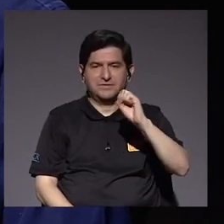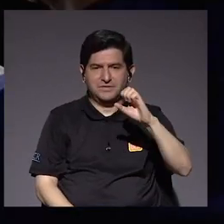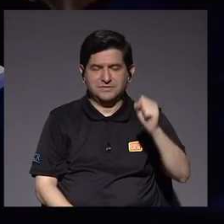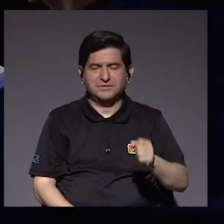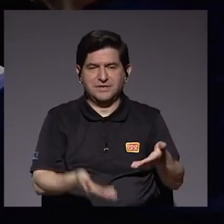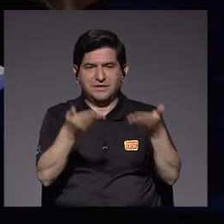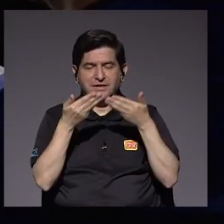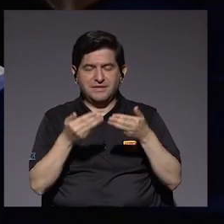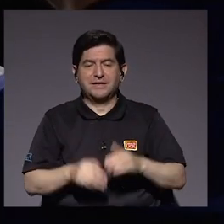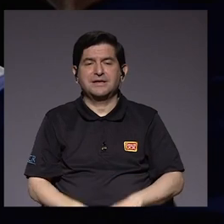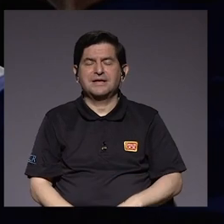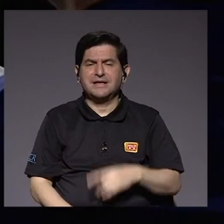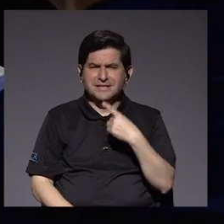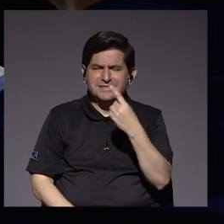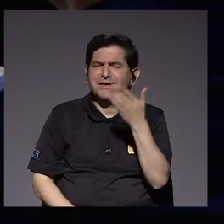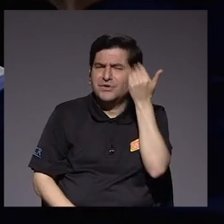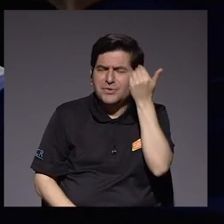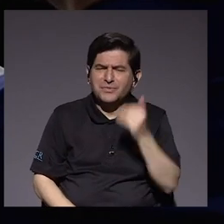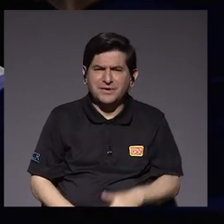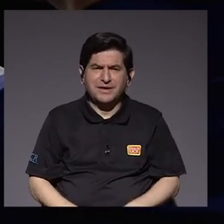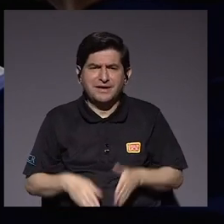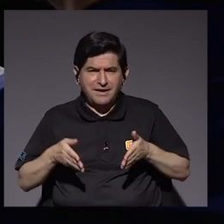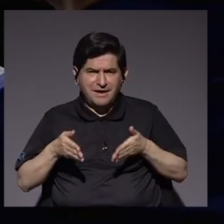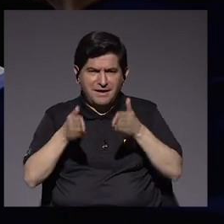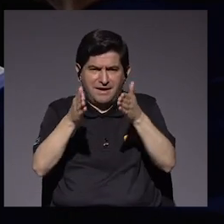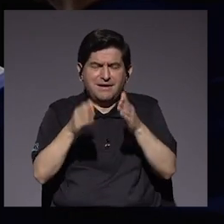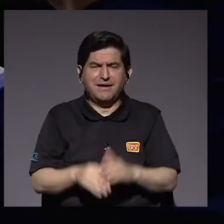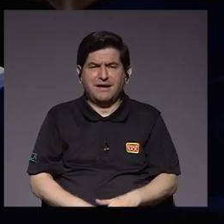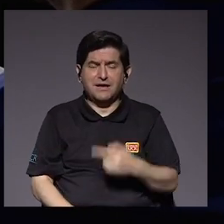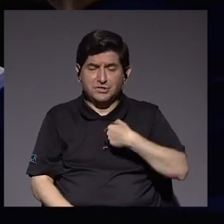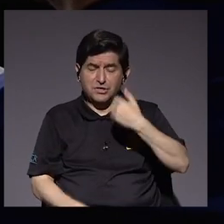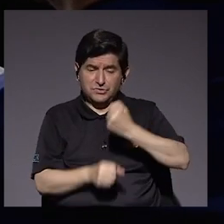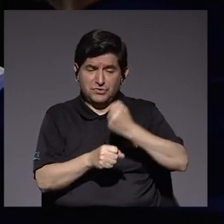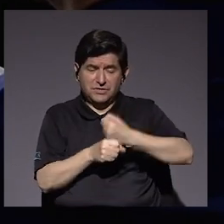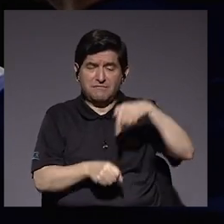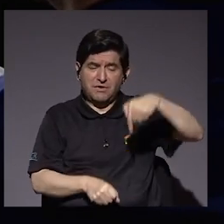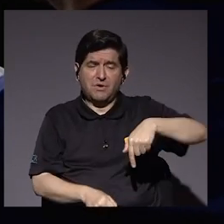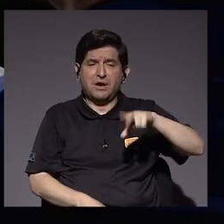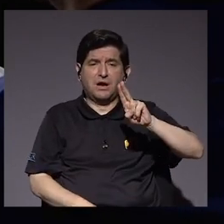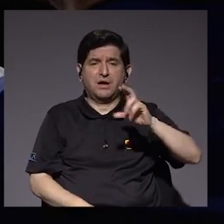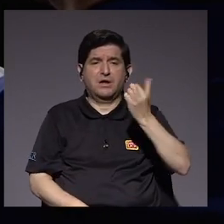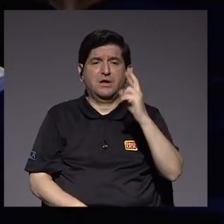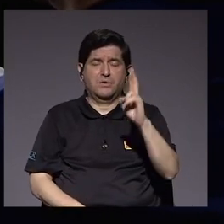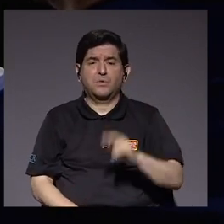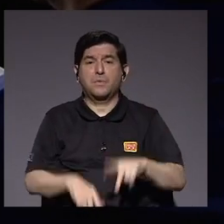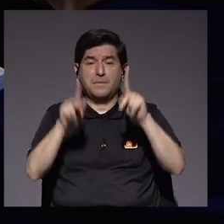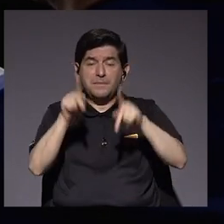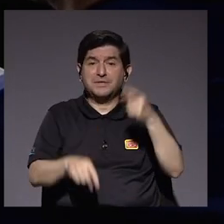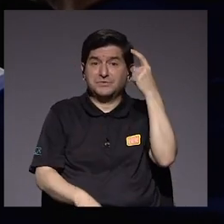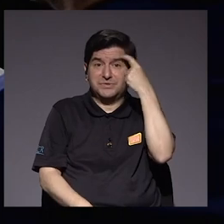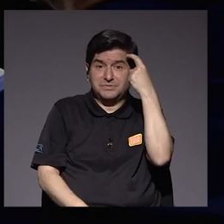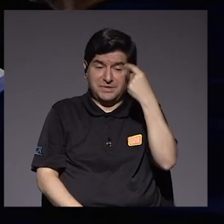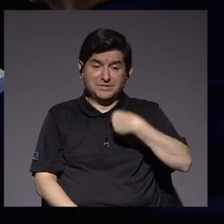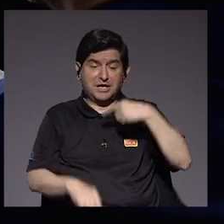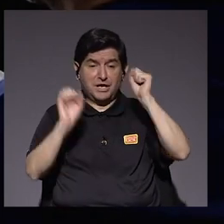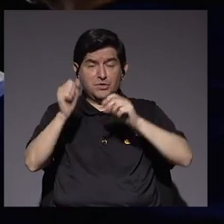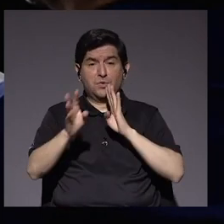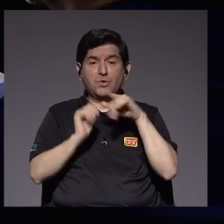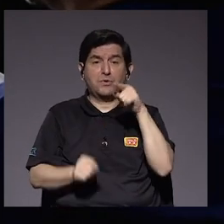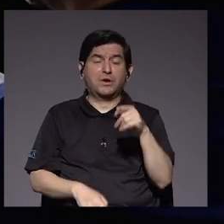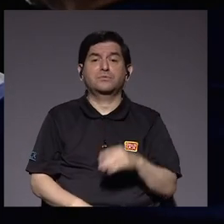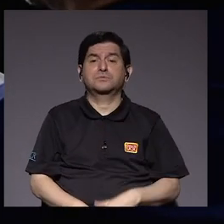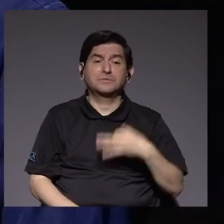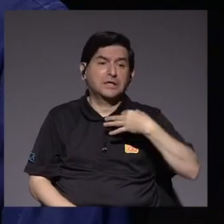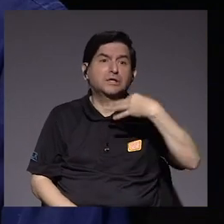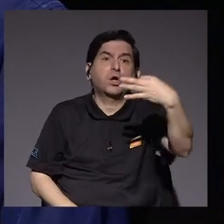envíen. ¿Sabes por qué le digo? En la calle cada vez que, obviamente trabajo acá en la Universidad de Costa Rica, entonces la gente piensa que yo puedo hablar con